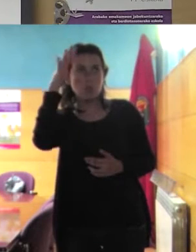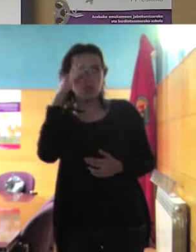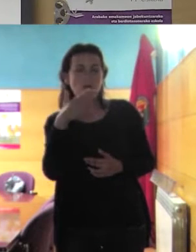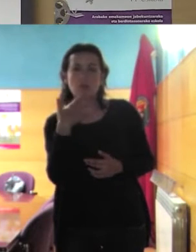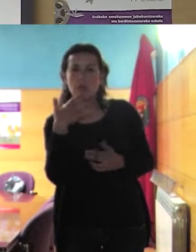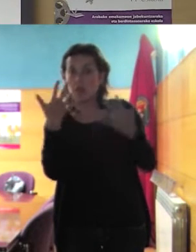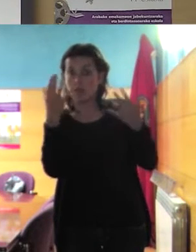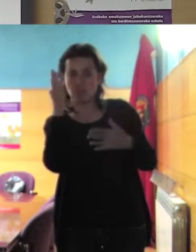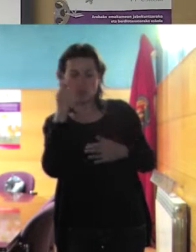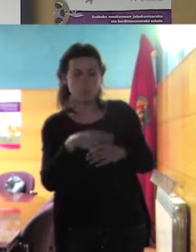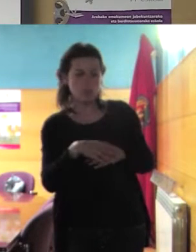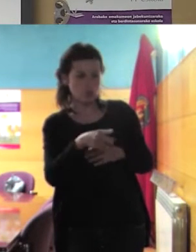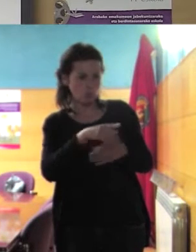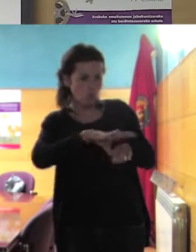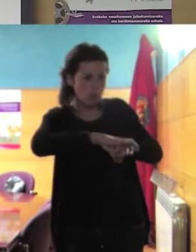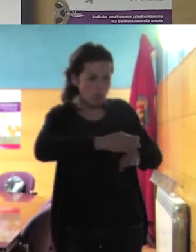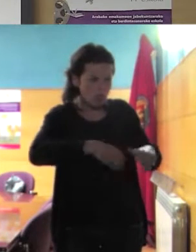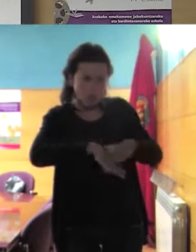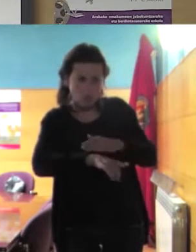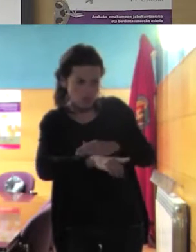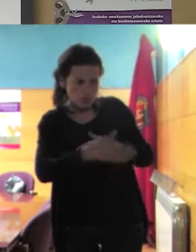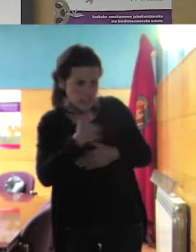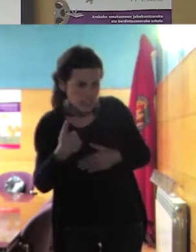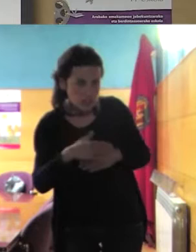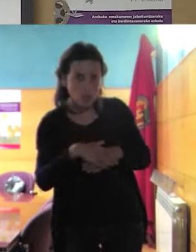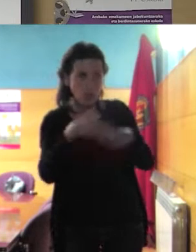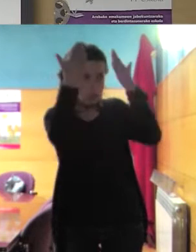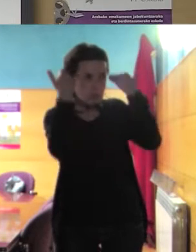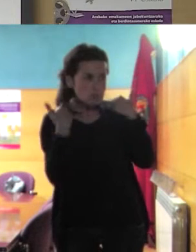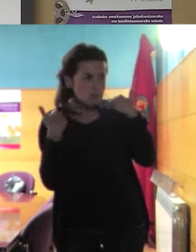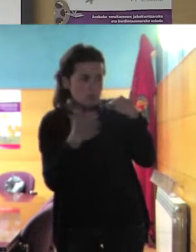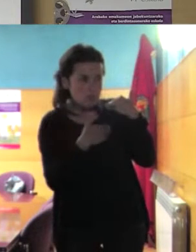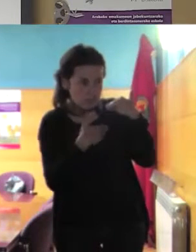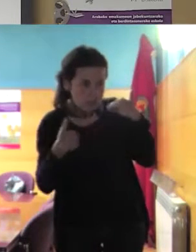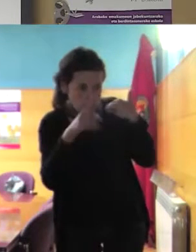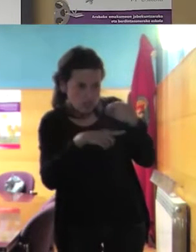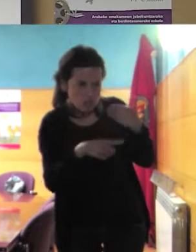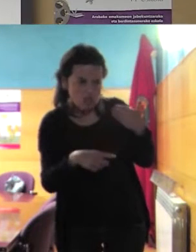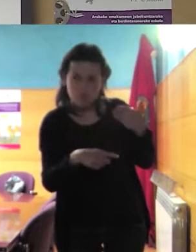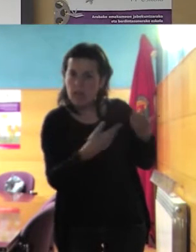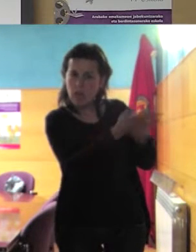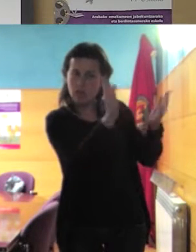tú quieres poner esos zapatos o esa o quieres llevar el pelo así pues no sé si les preguntamos tanto al resto